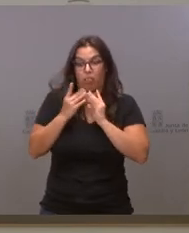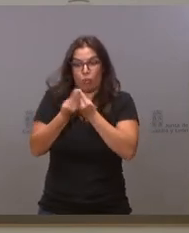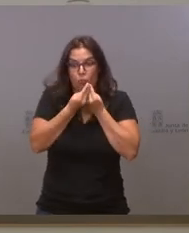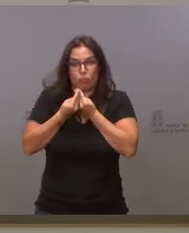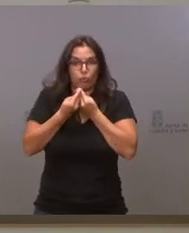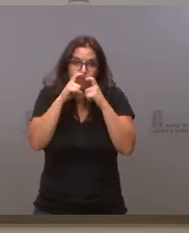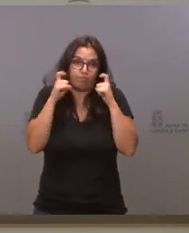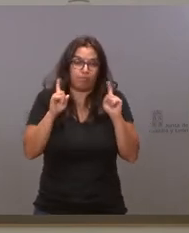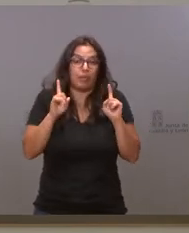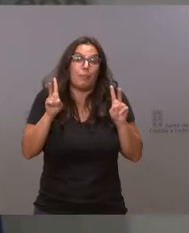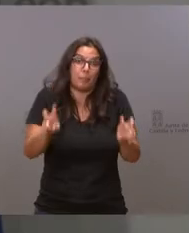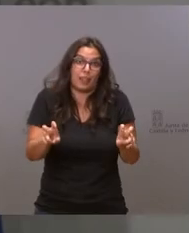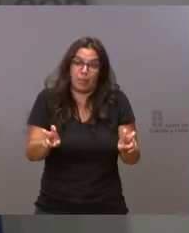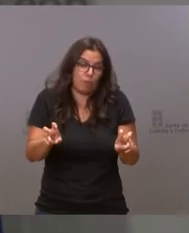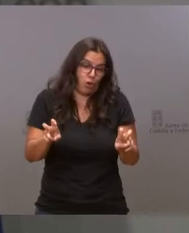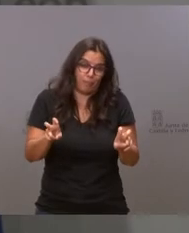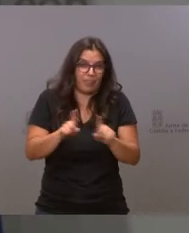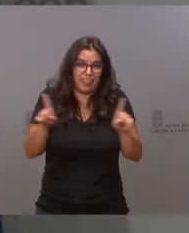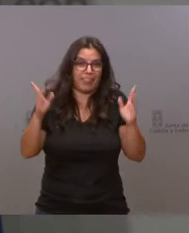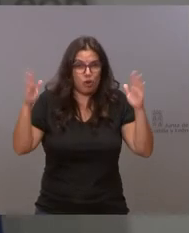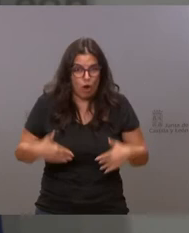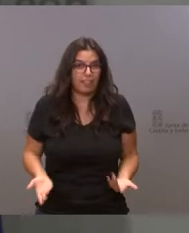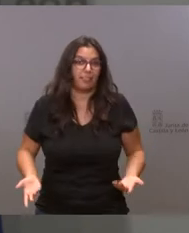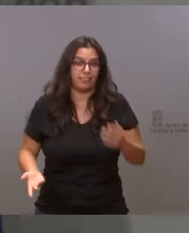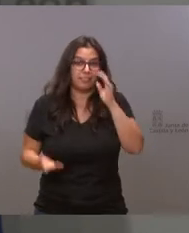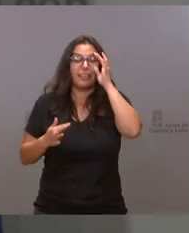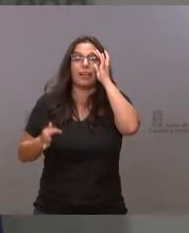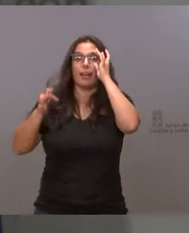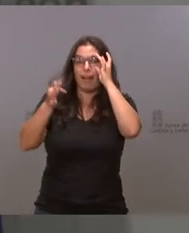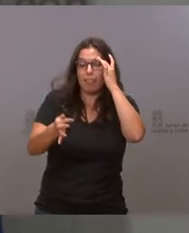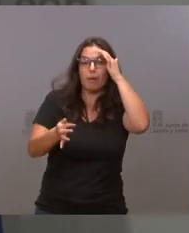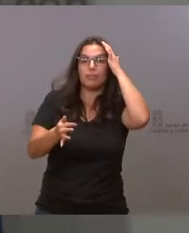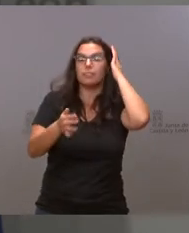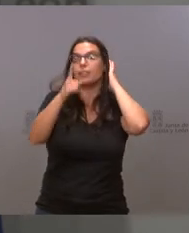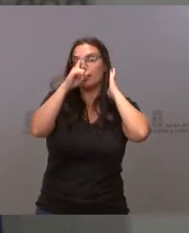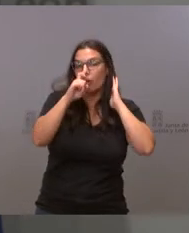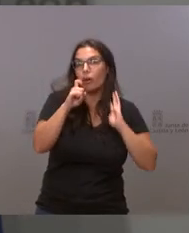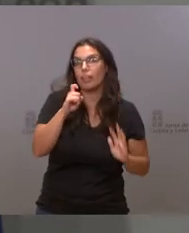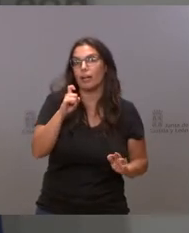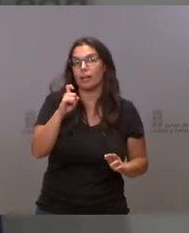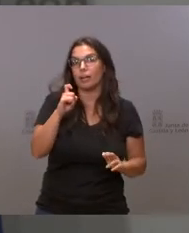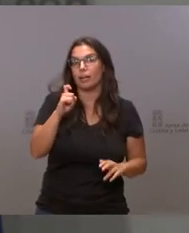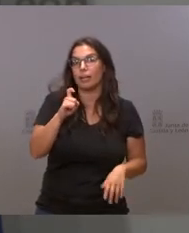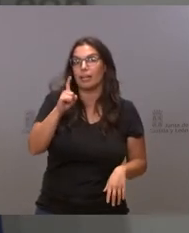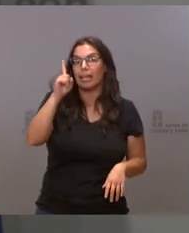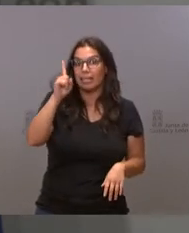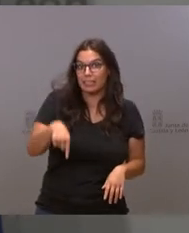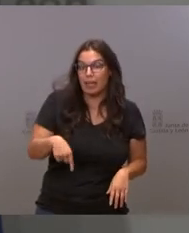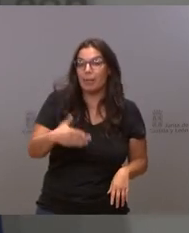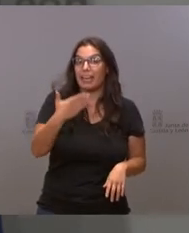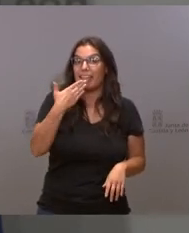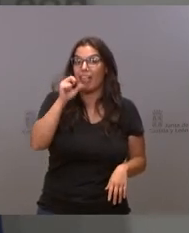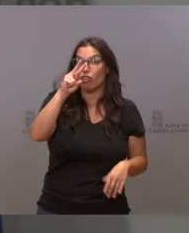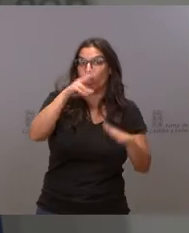en principio no se mantiene. Y además, hay que recordar que ahí todos los menores de 12 están aún sin vacuna.